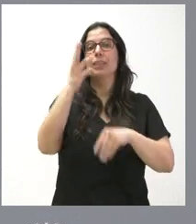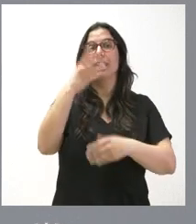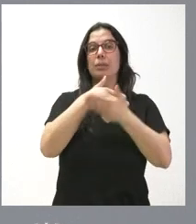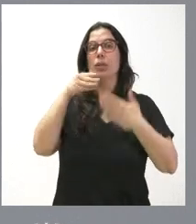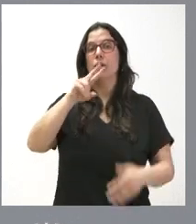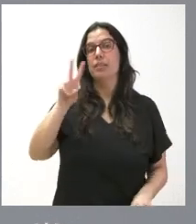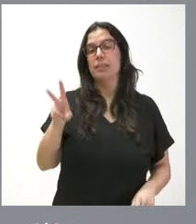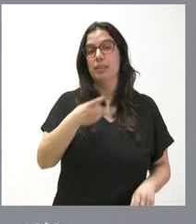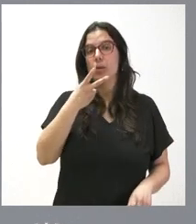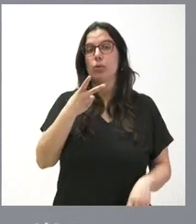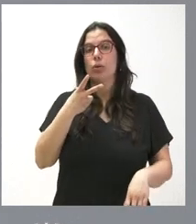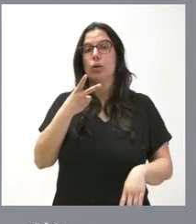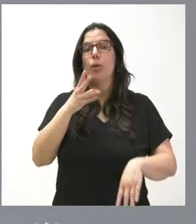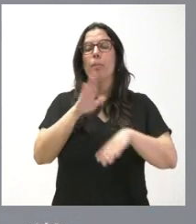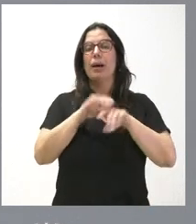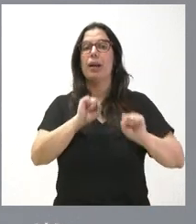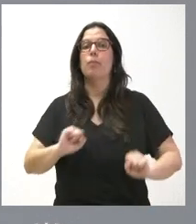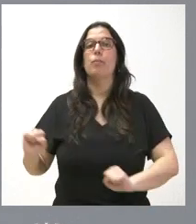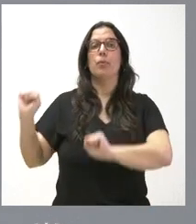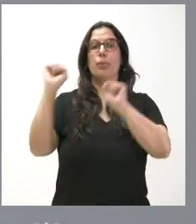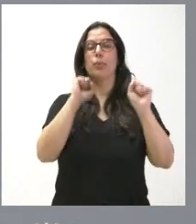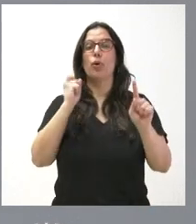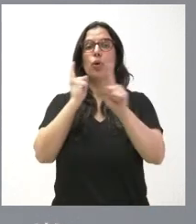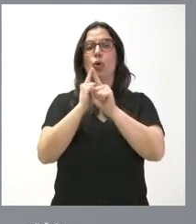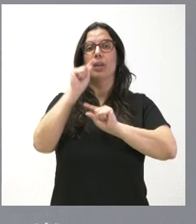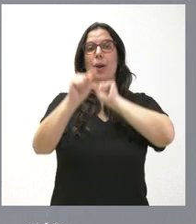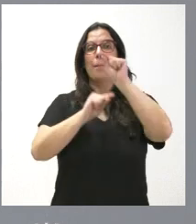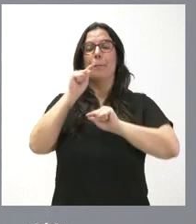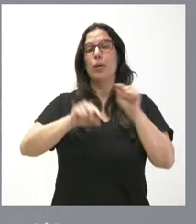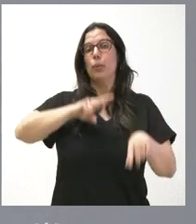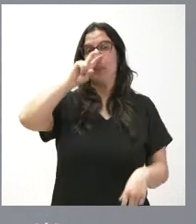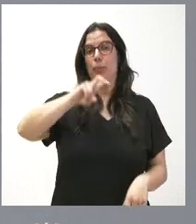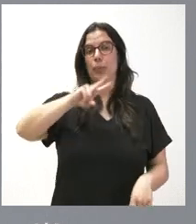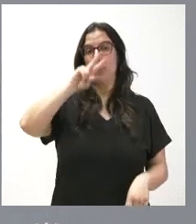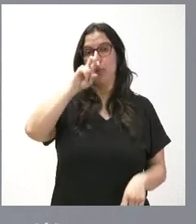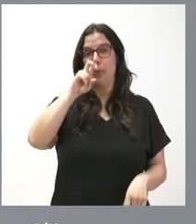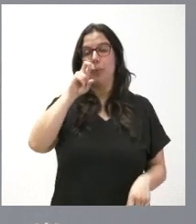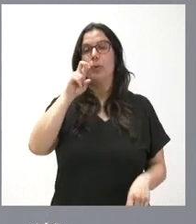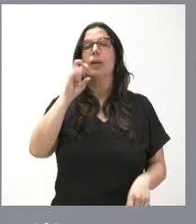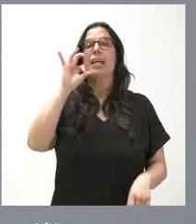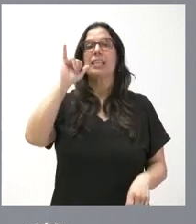de euros a la inmunización frente al virus respiratorio sinticial,